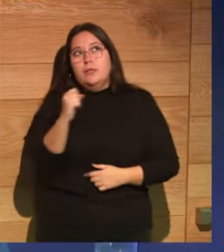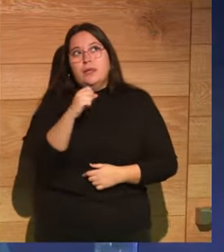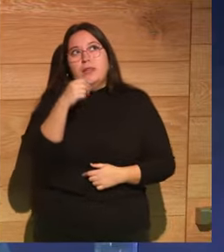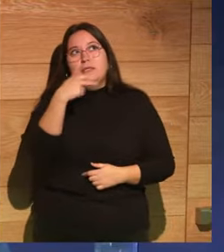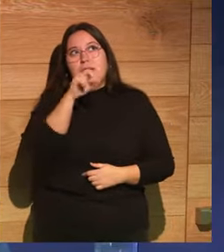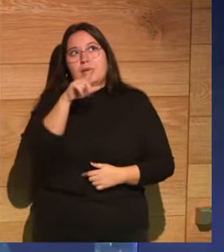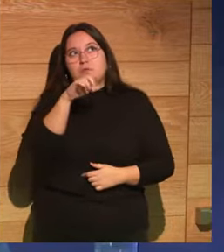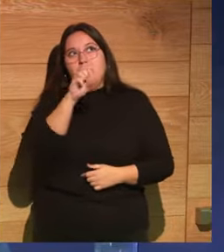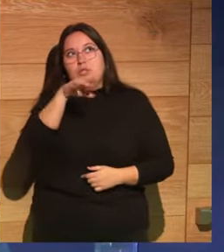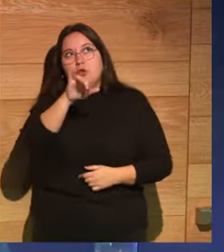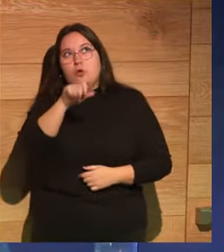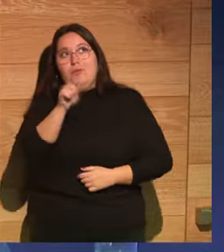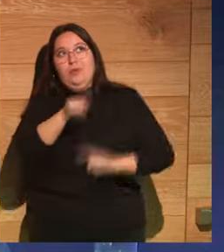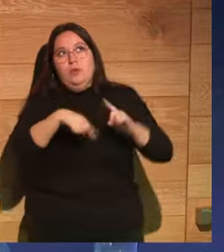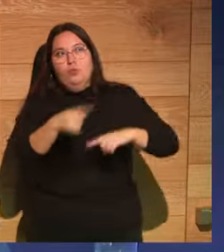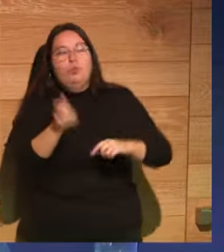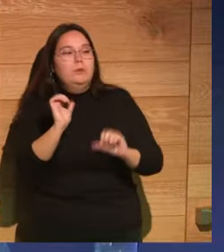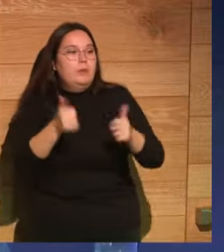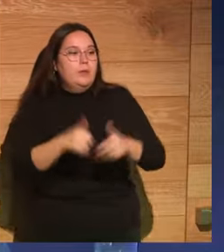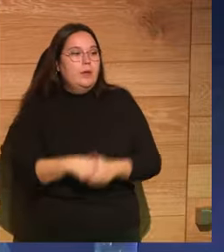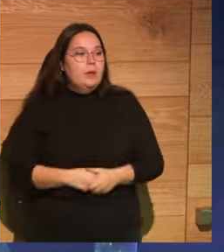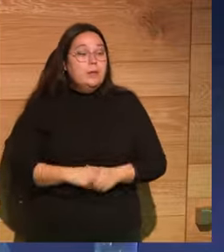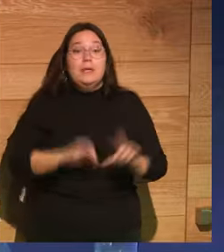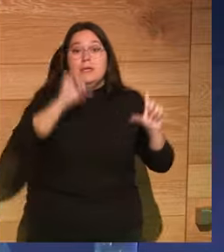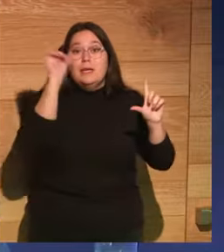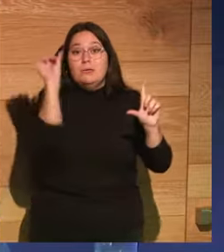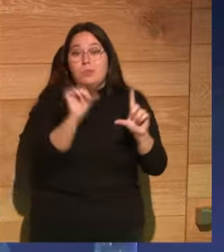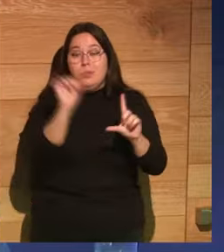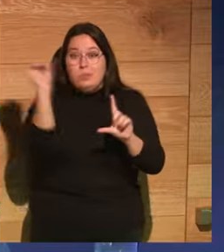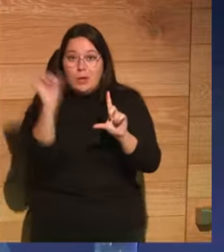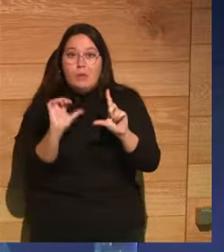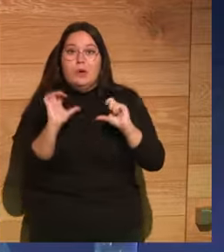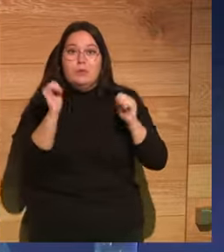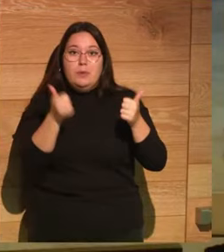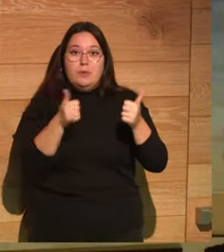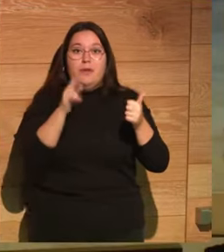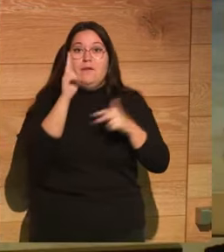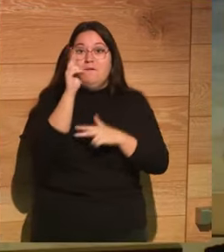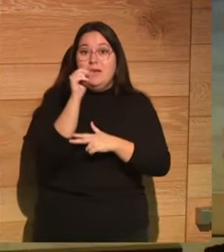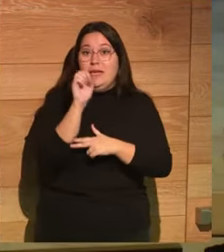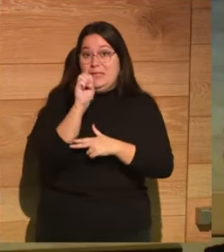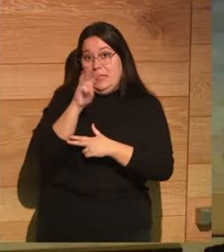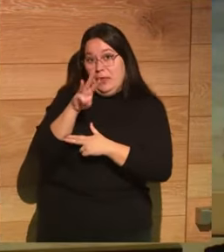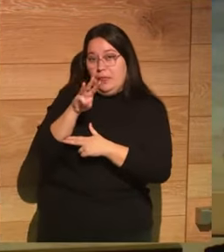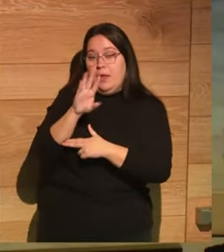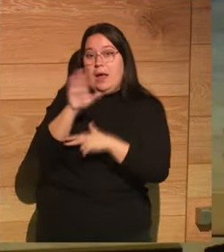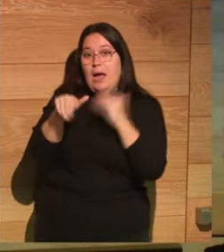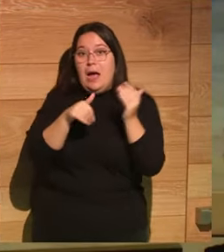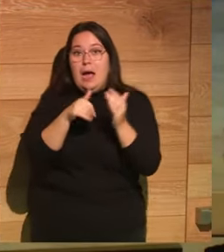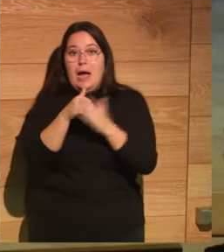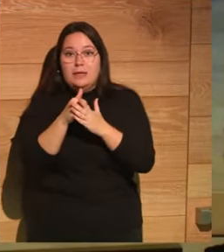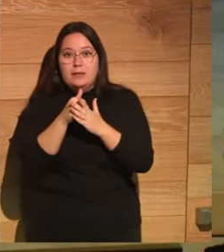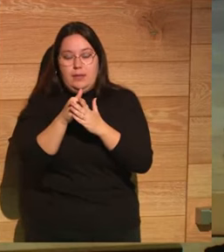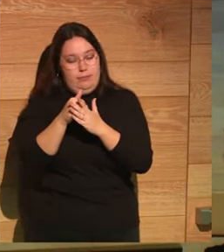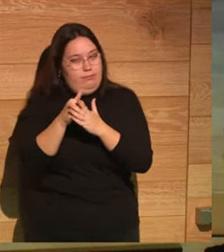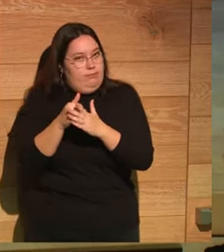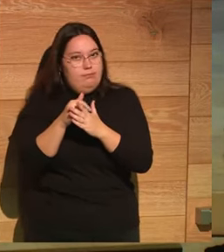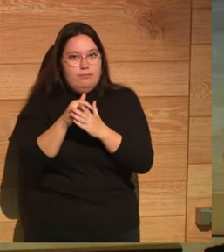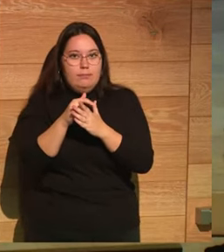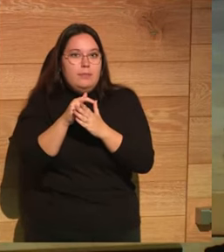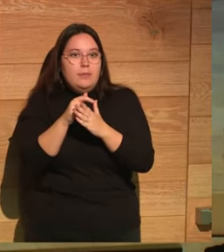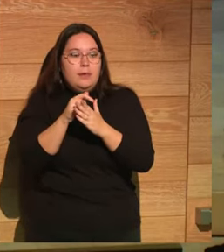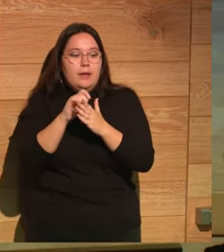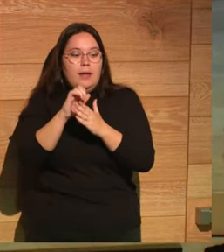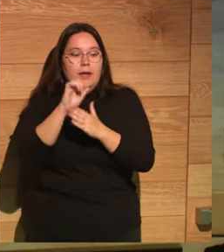Charles Manson realmente todas esas películas desde Viernes 13 hasta El Exorcista por